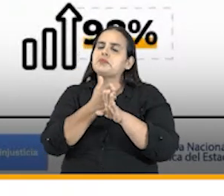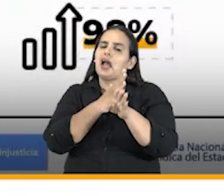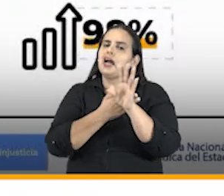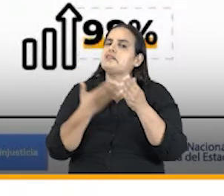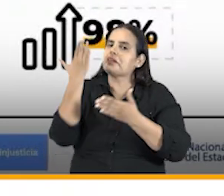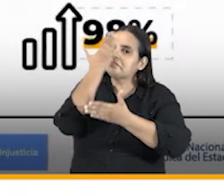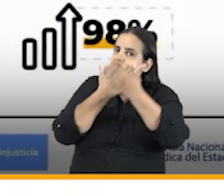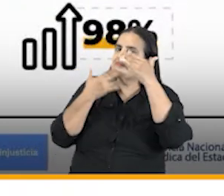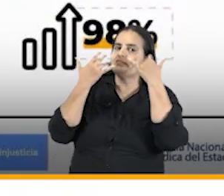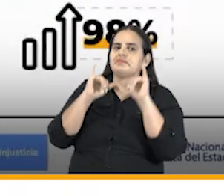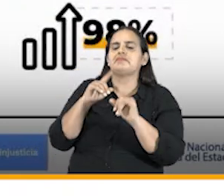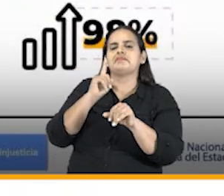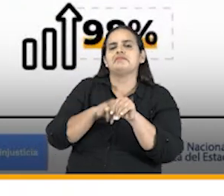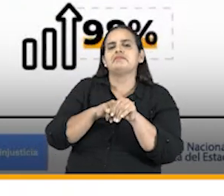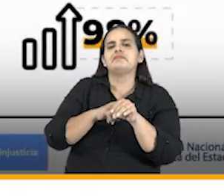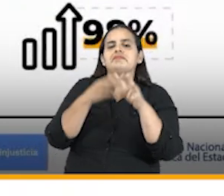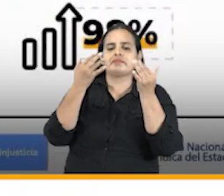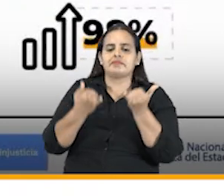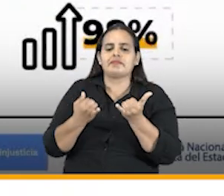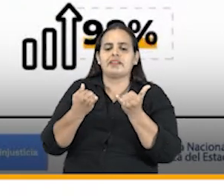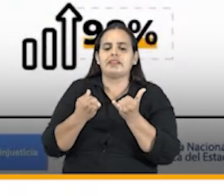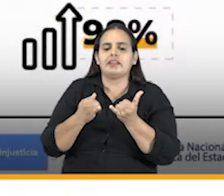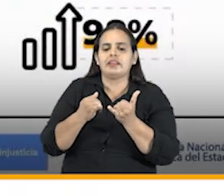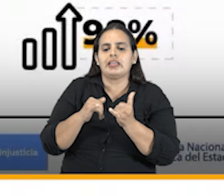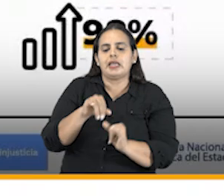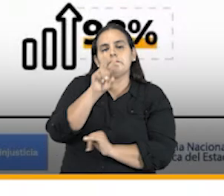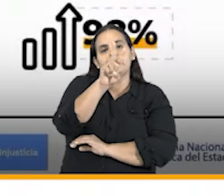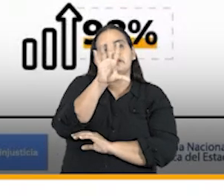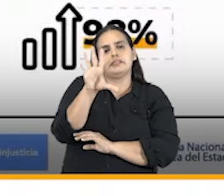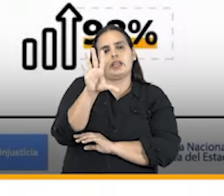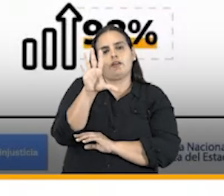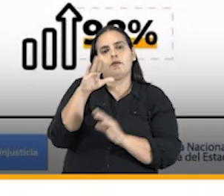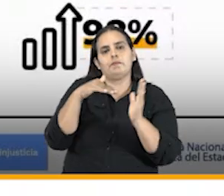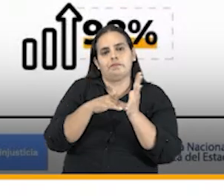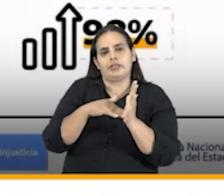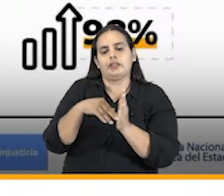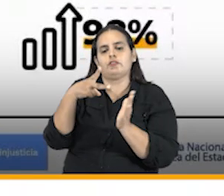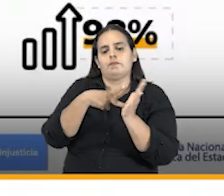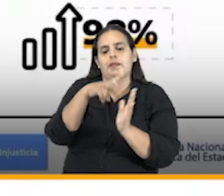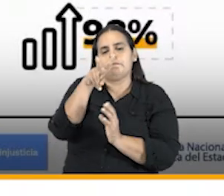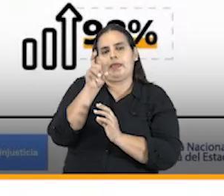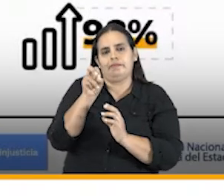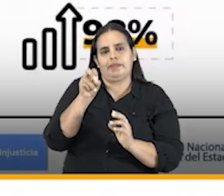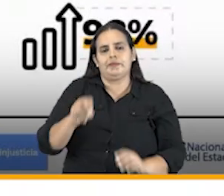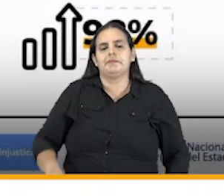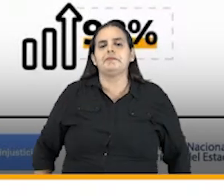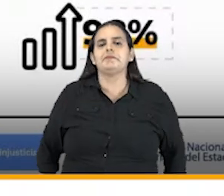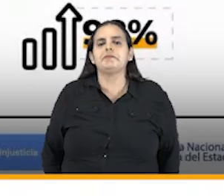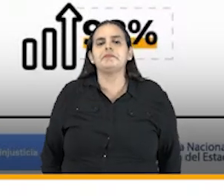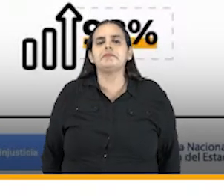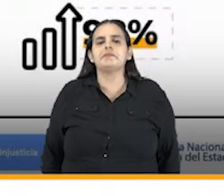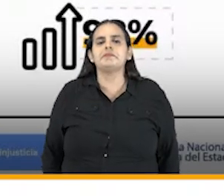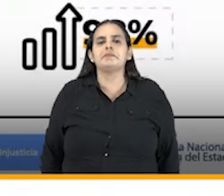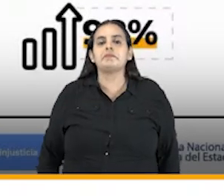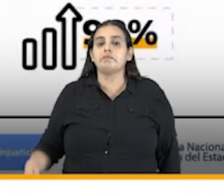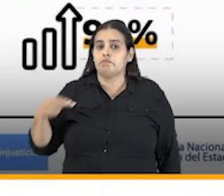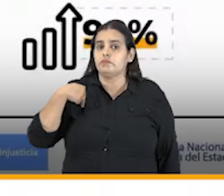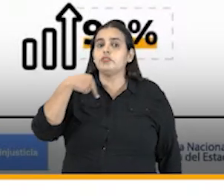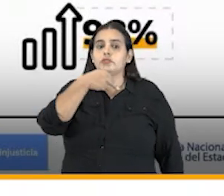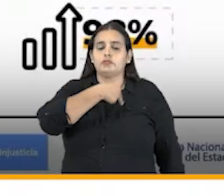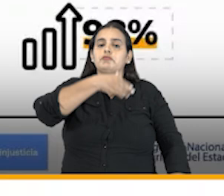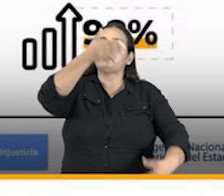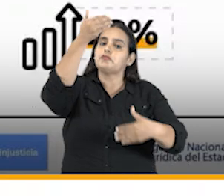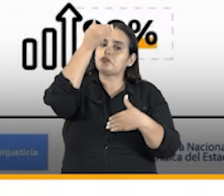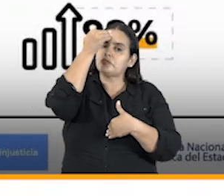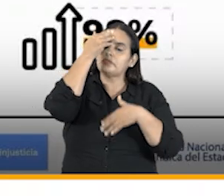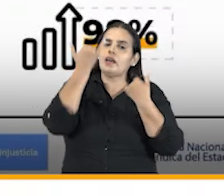validado 12.500 y pasamos a cerca 25.000 en el 2020 como somos conscientes